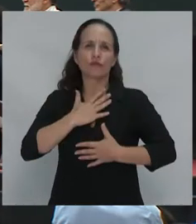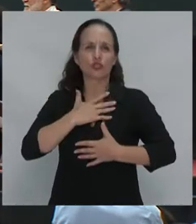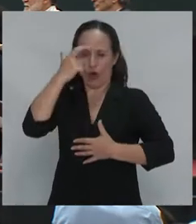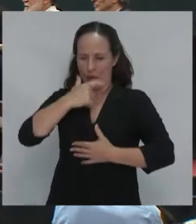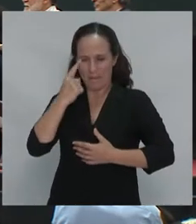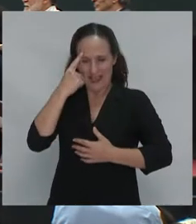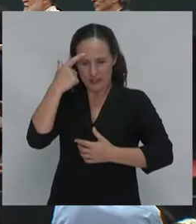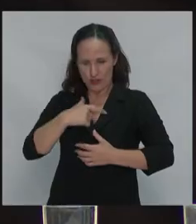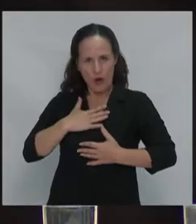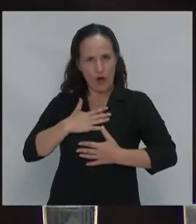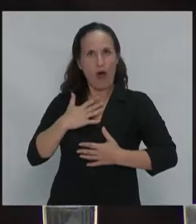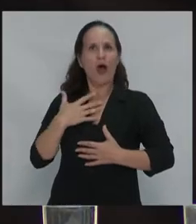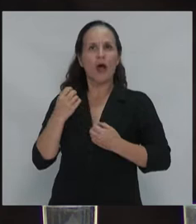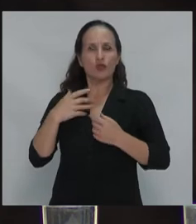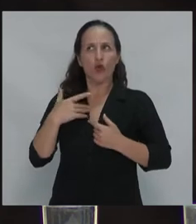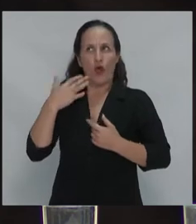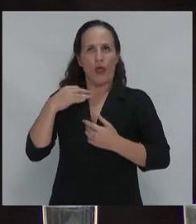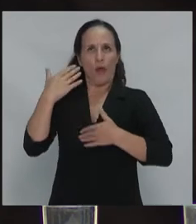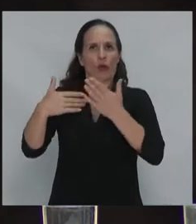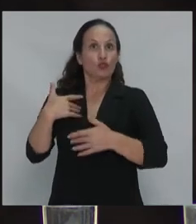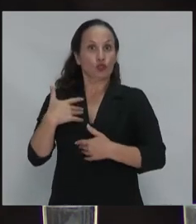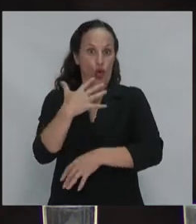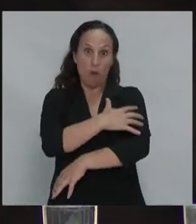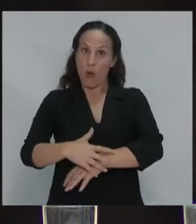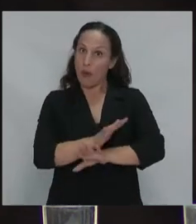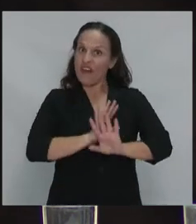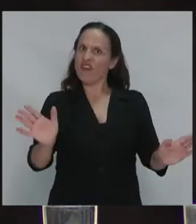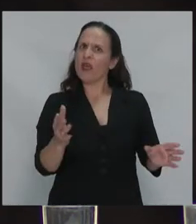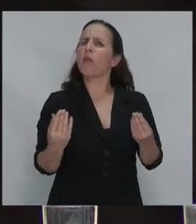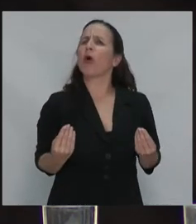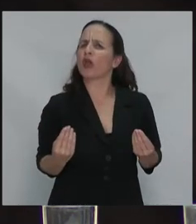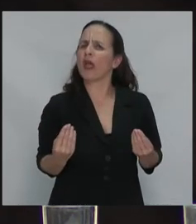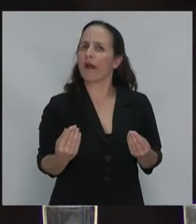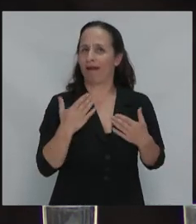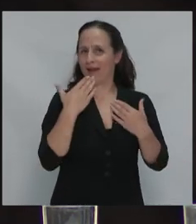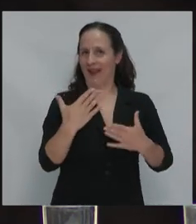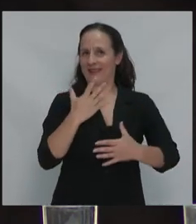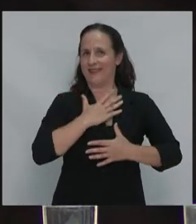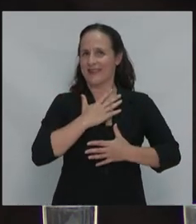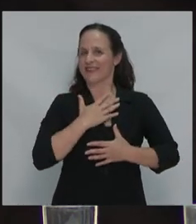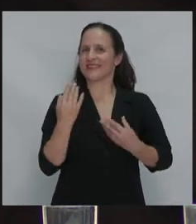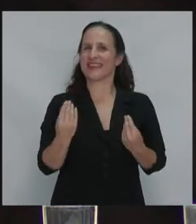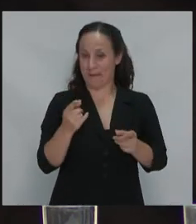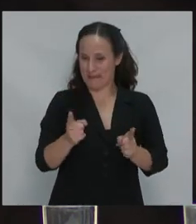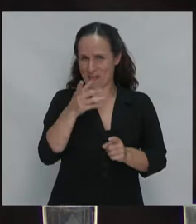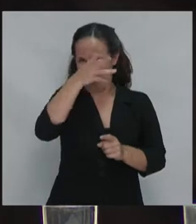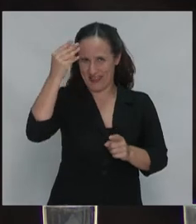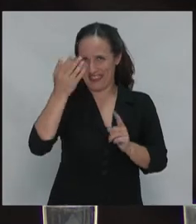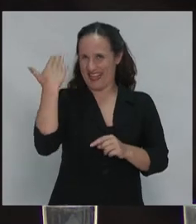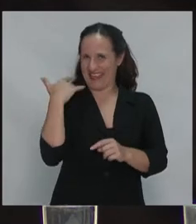individual piensan que dejaron de ser pobres por solamente lo decía ayer Cristina